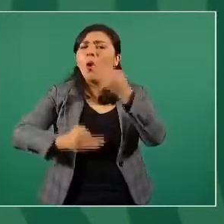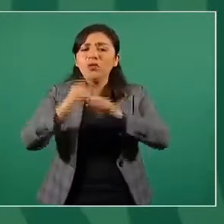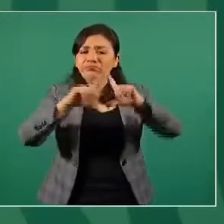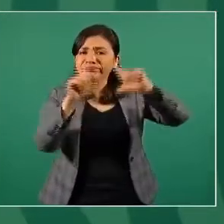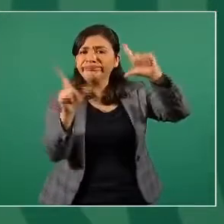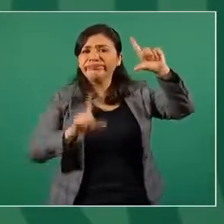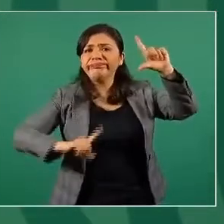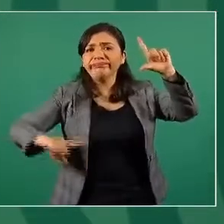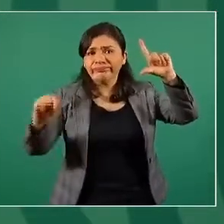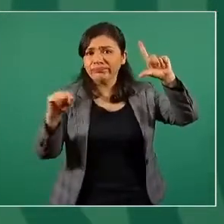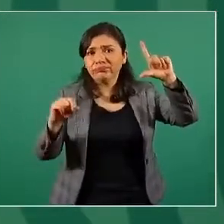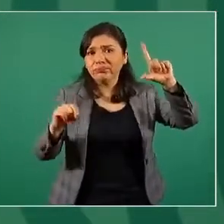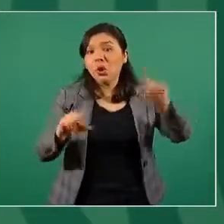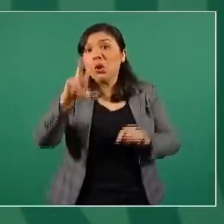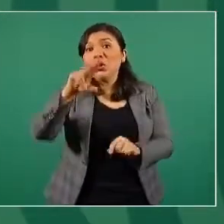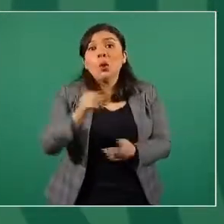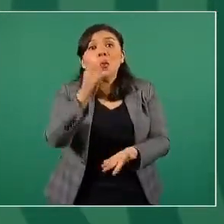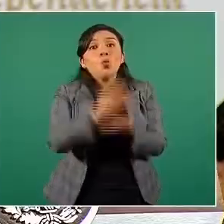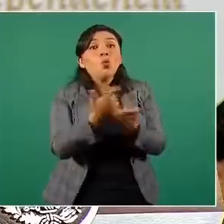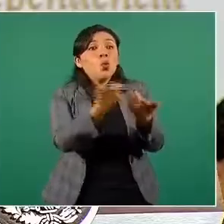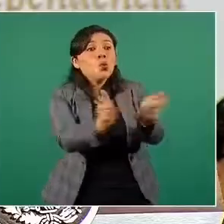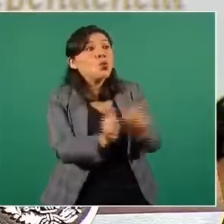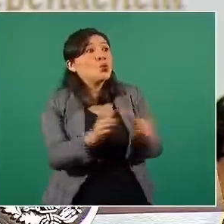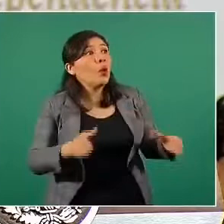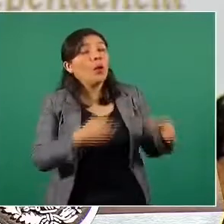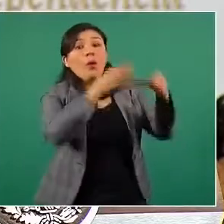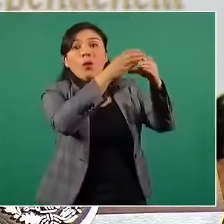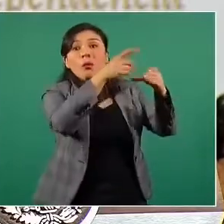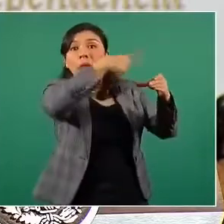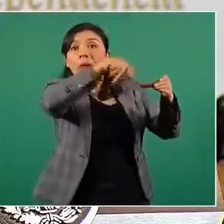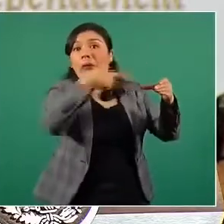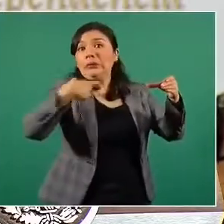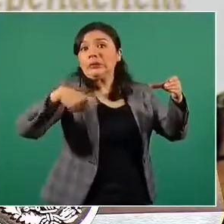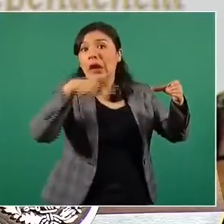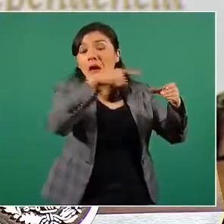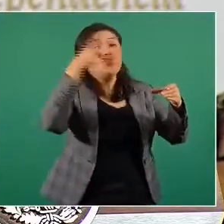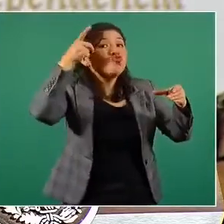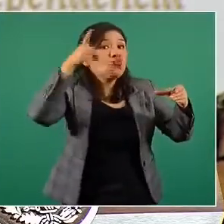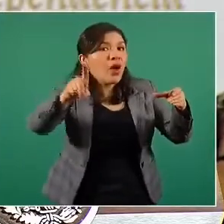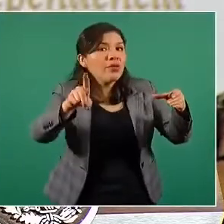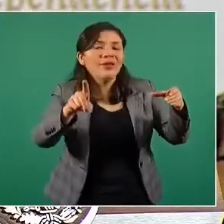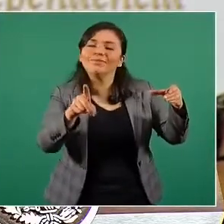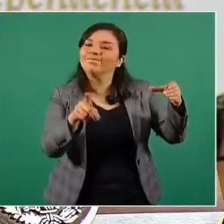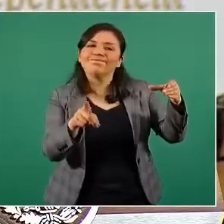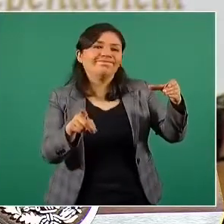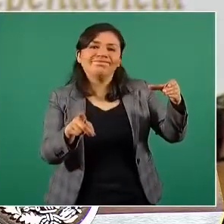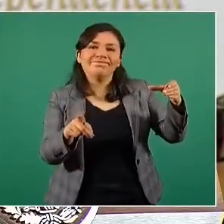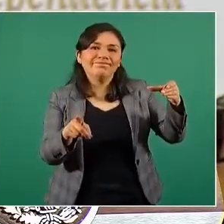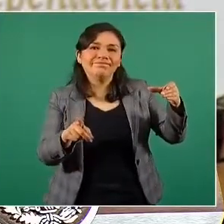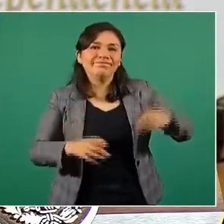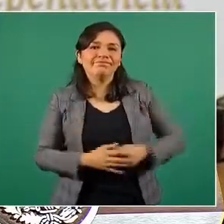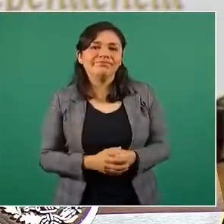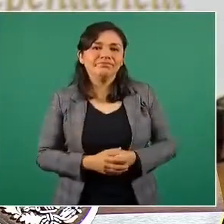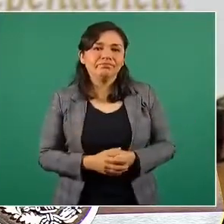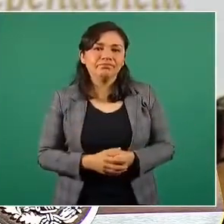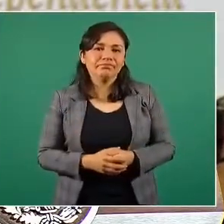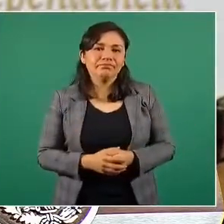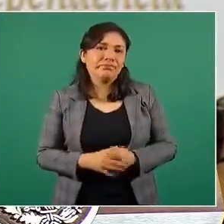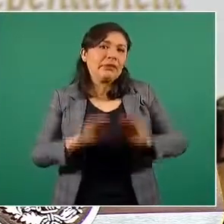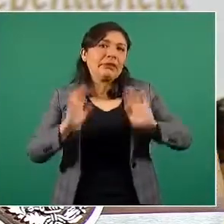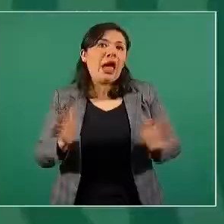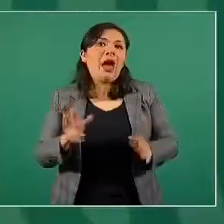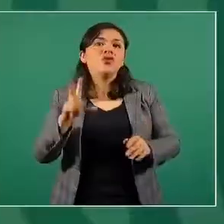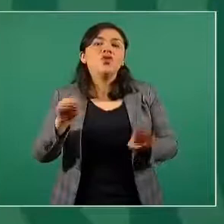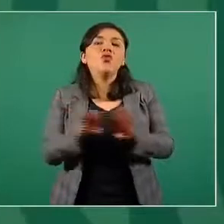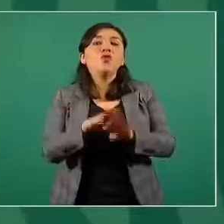No es nada más un grupo, una clase, un sector. Ya no es la